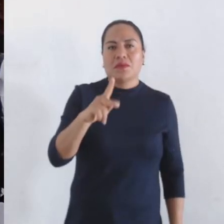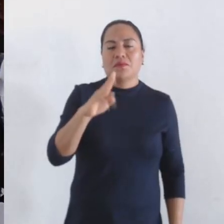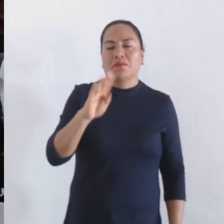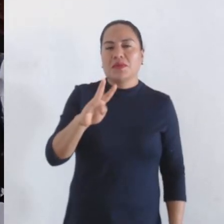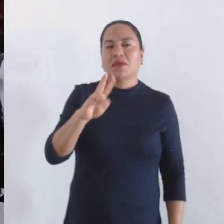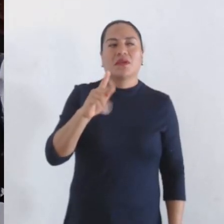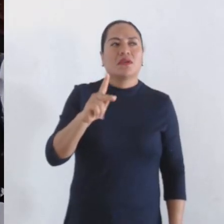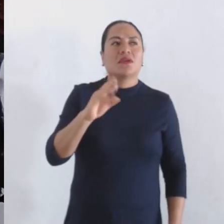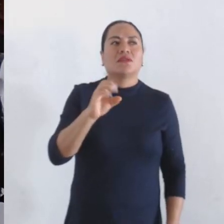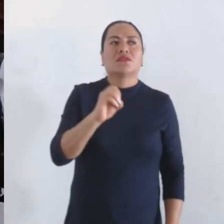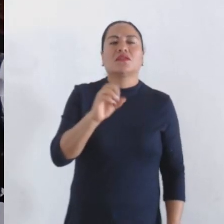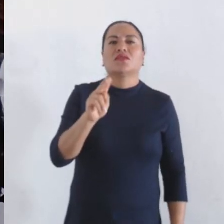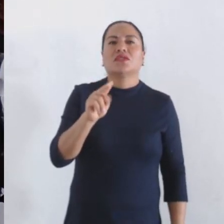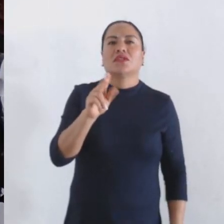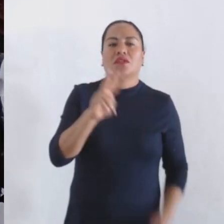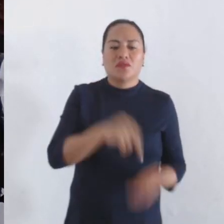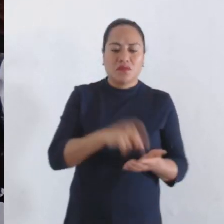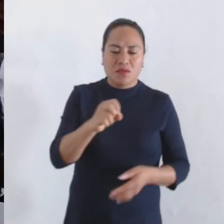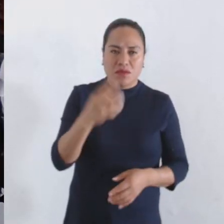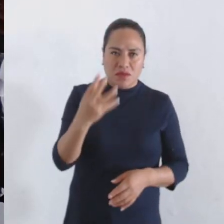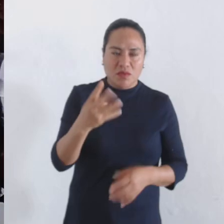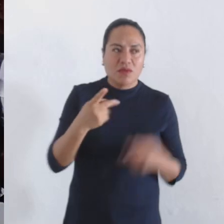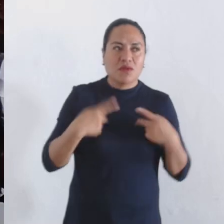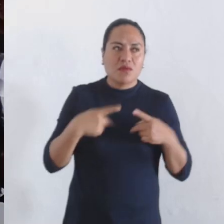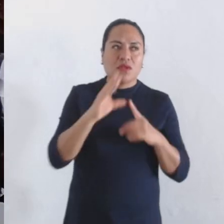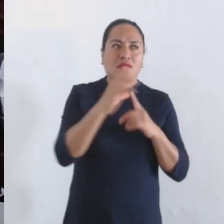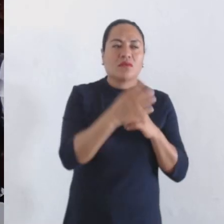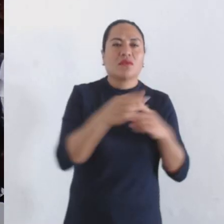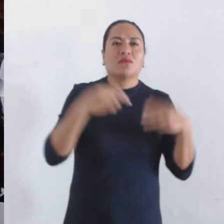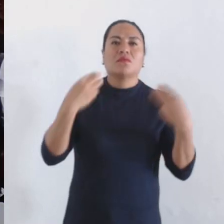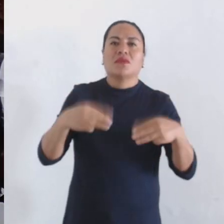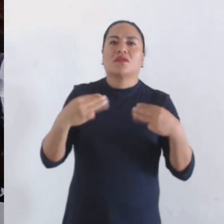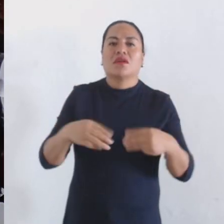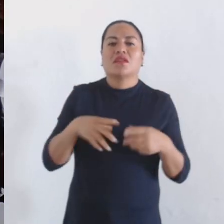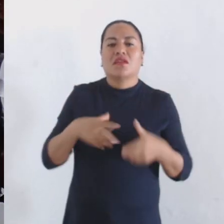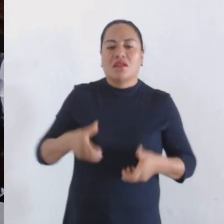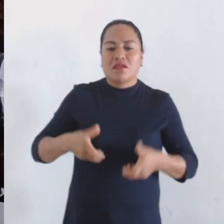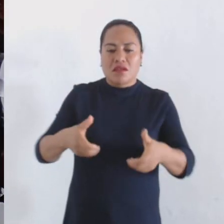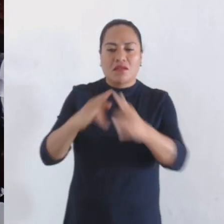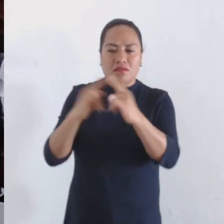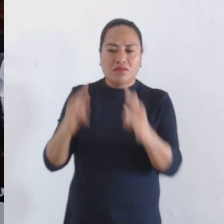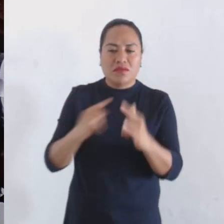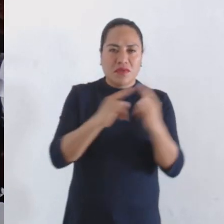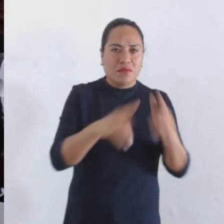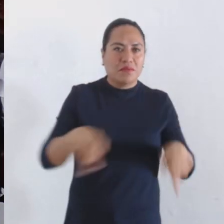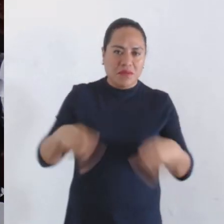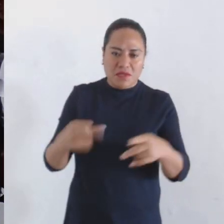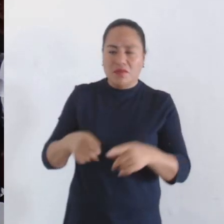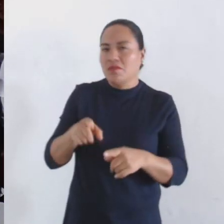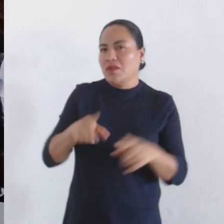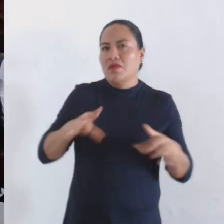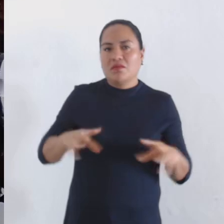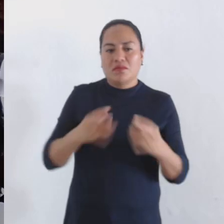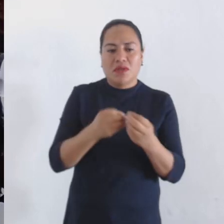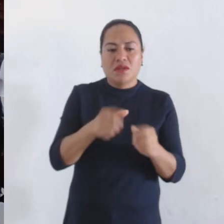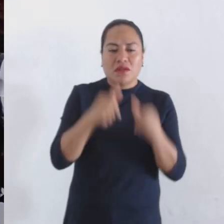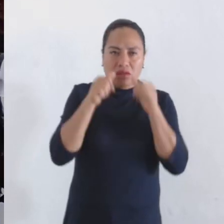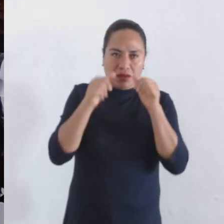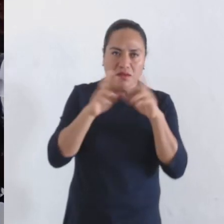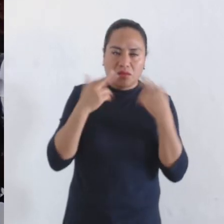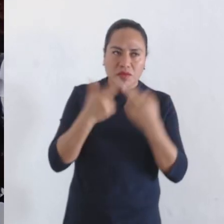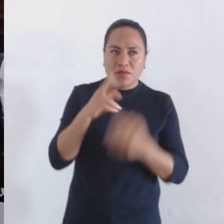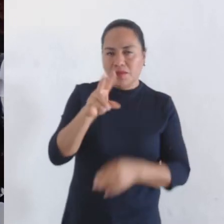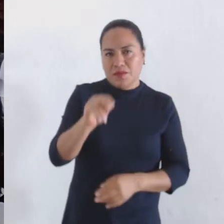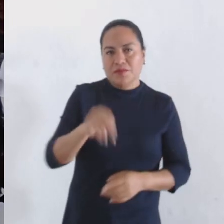-CD80-2024, emitido por la Comisión de Mercados y Comercio en Vía Pública, por lo que no formará parte de la presente